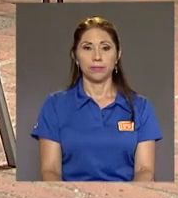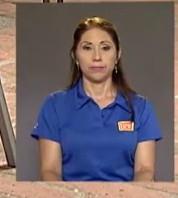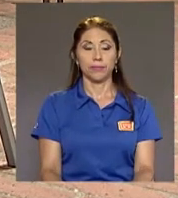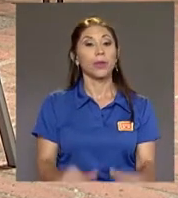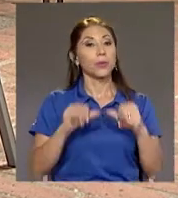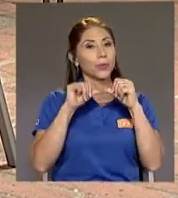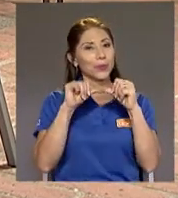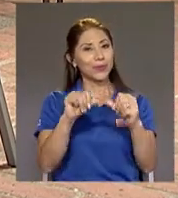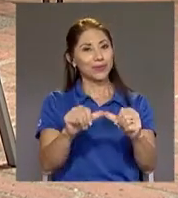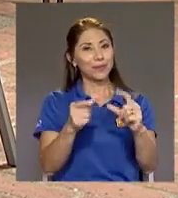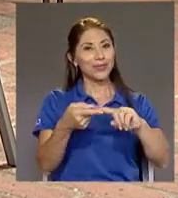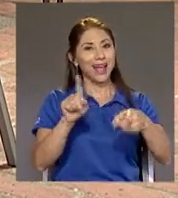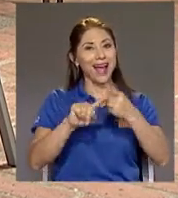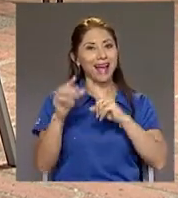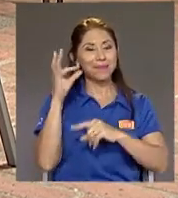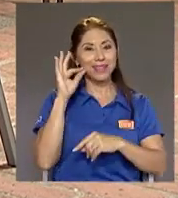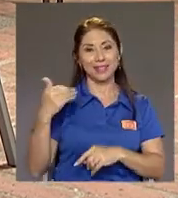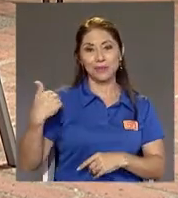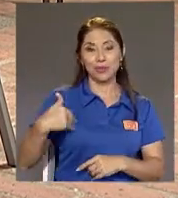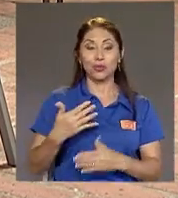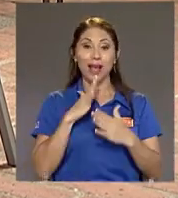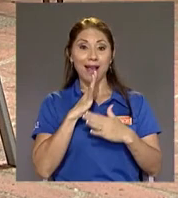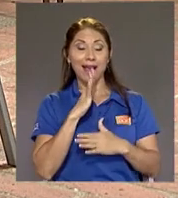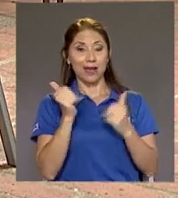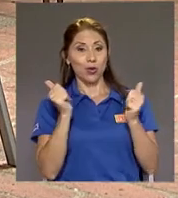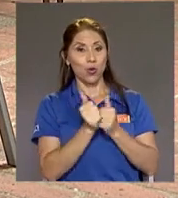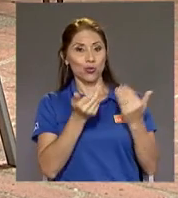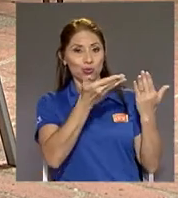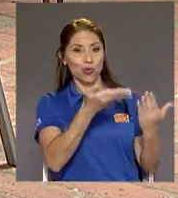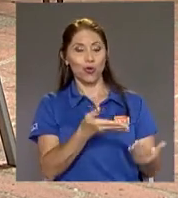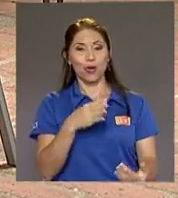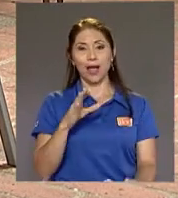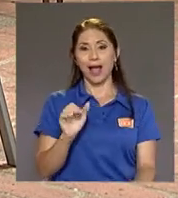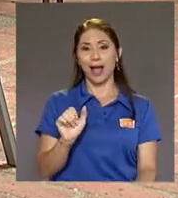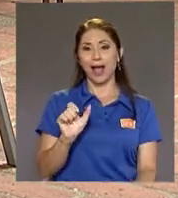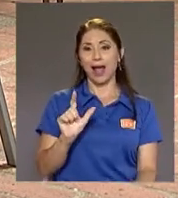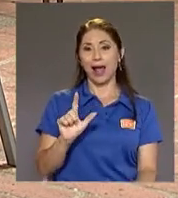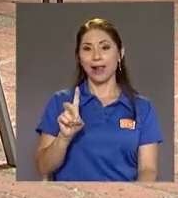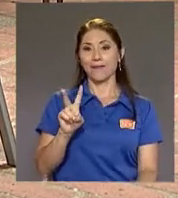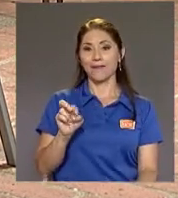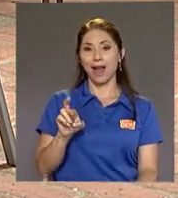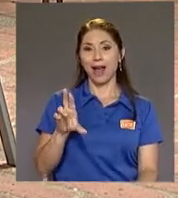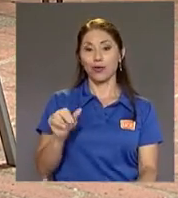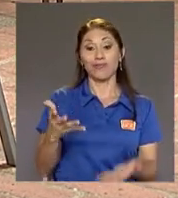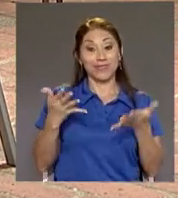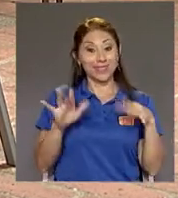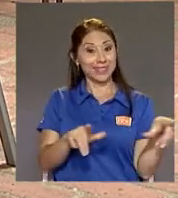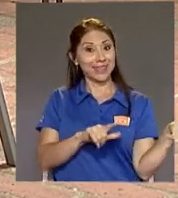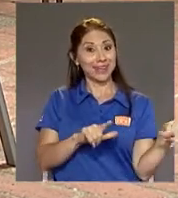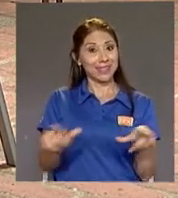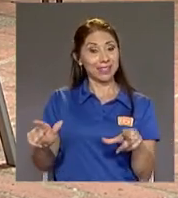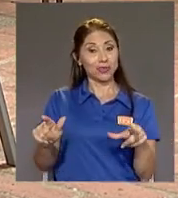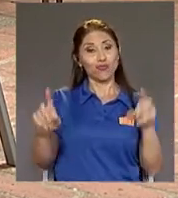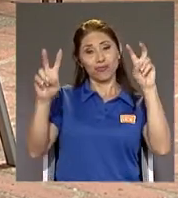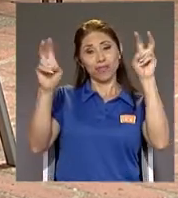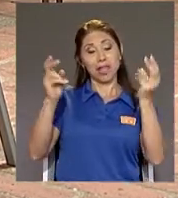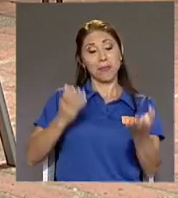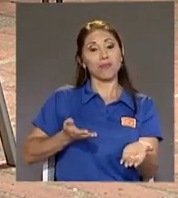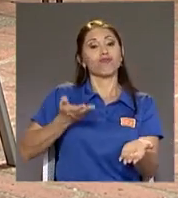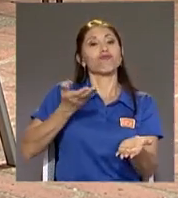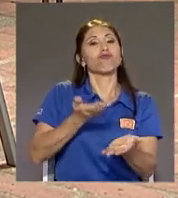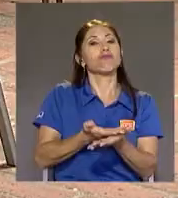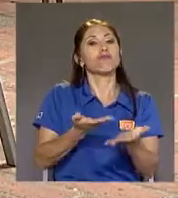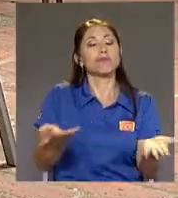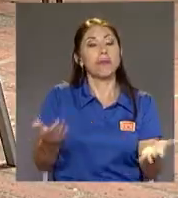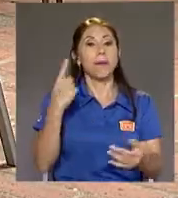Continuamos, amigas y amigos, conversando con don Álvaro Y la mesa está servida para que usted hable de las